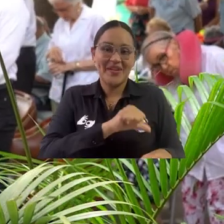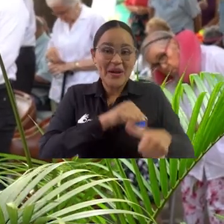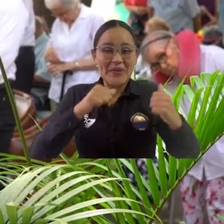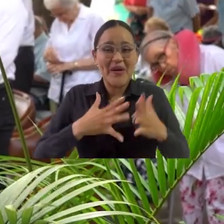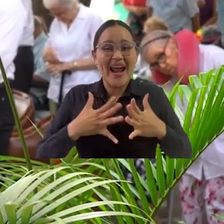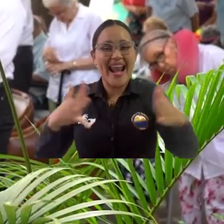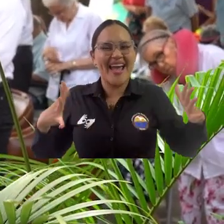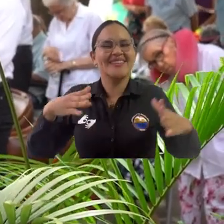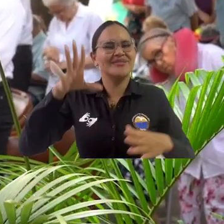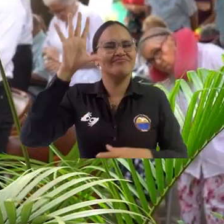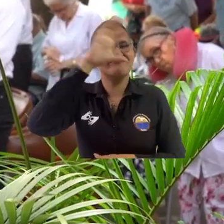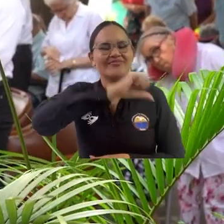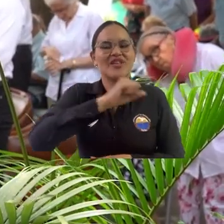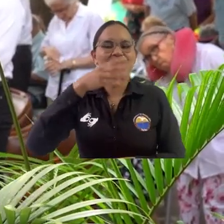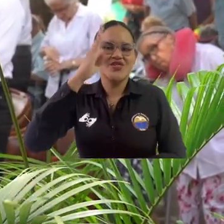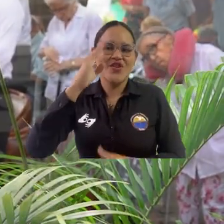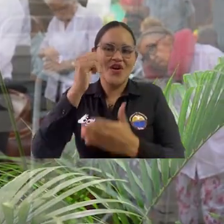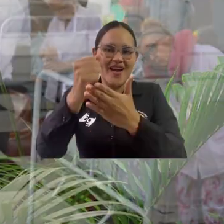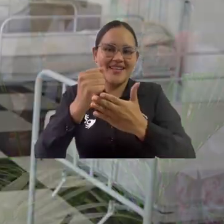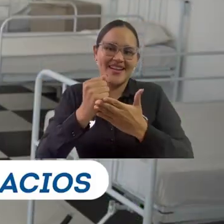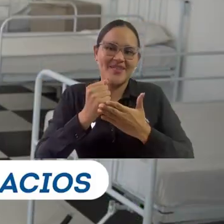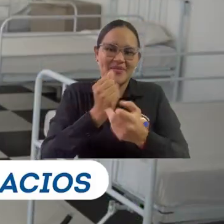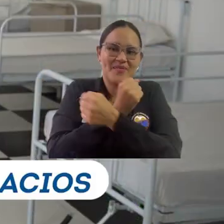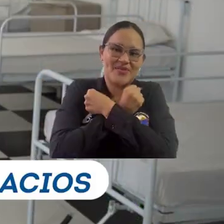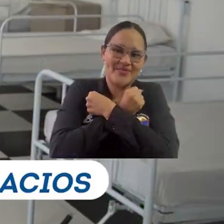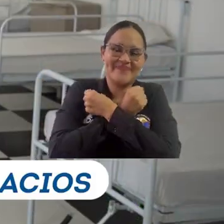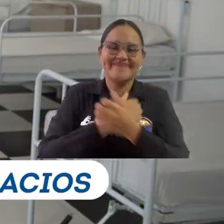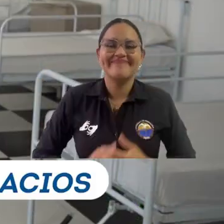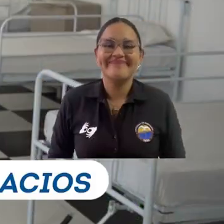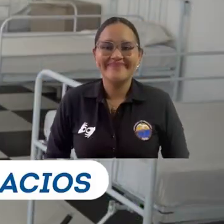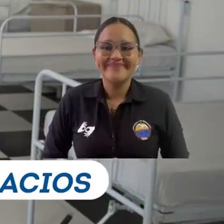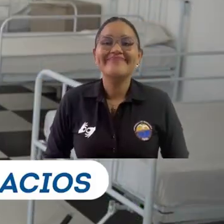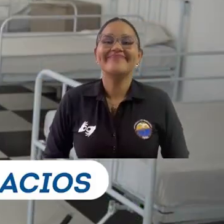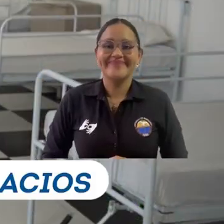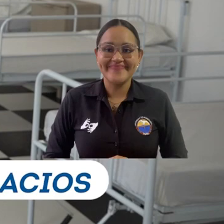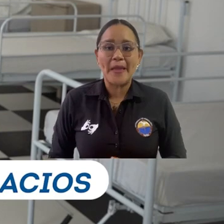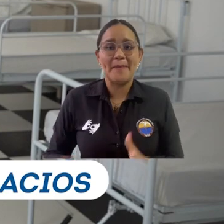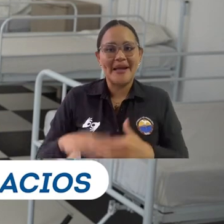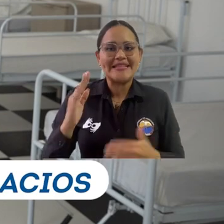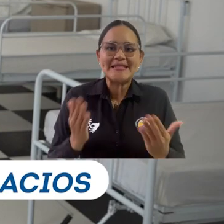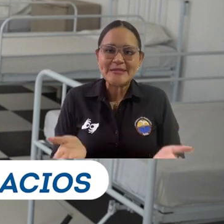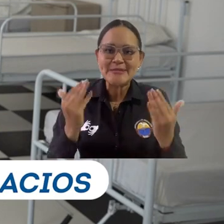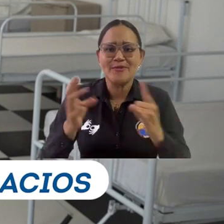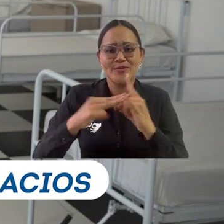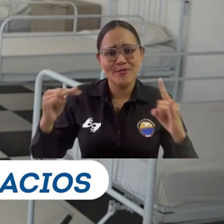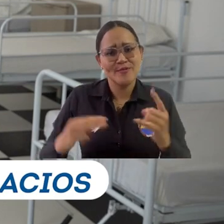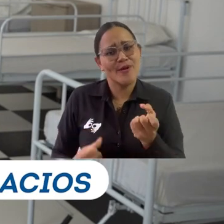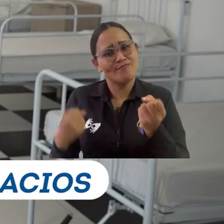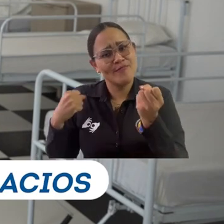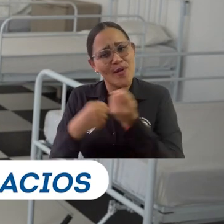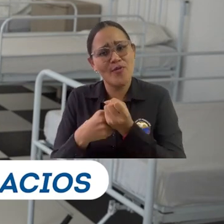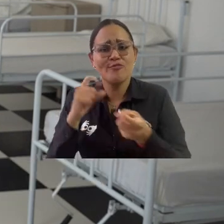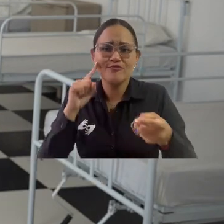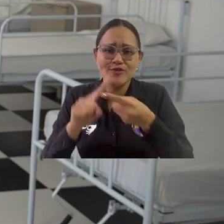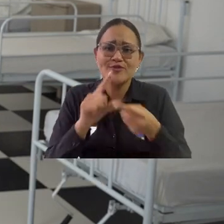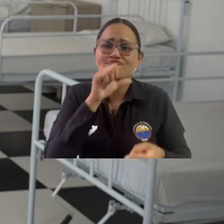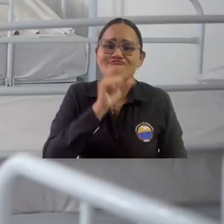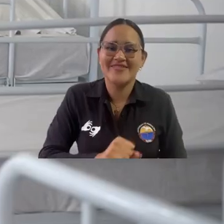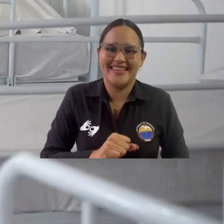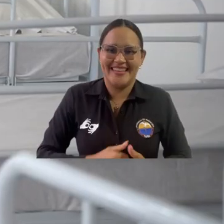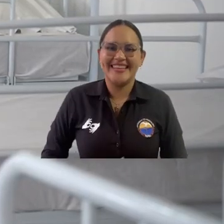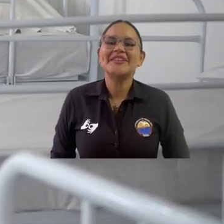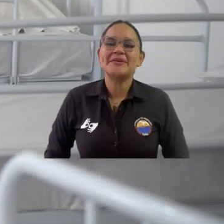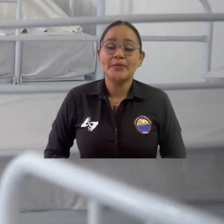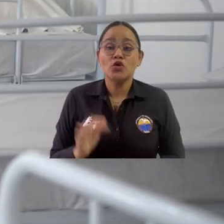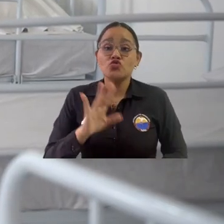nos ha amado. Es el comienzo de otras iniciativas en parcería con la universidad para bien de los ancianos.